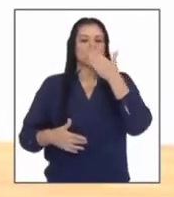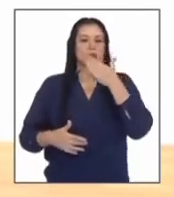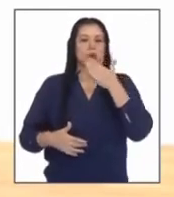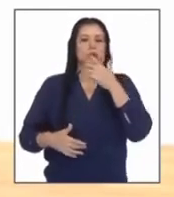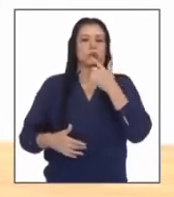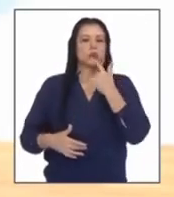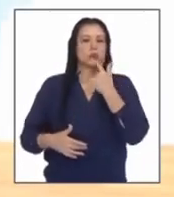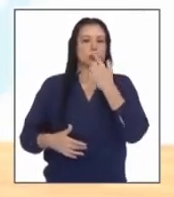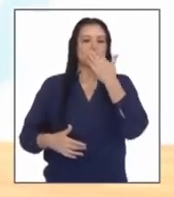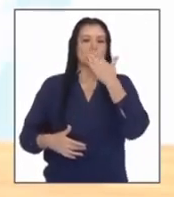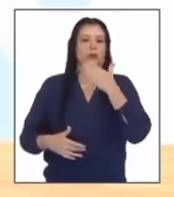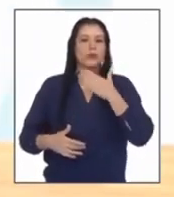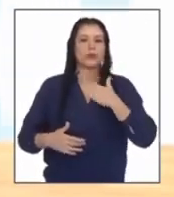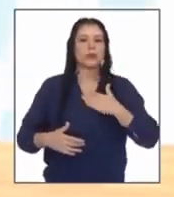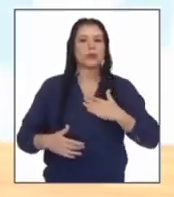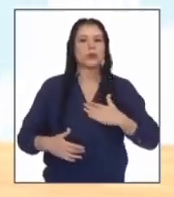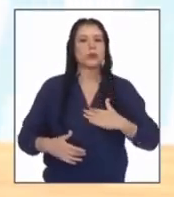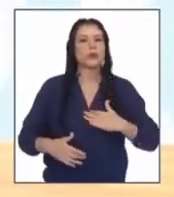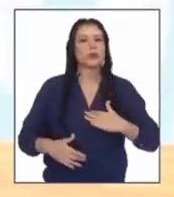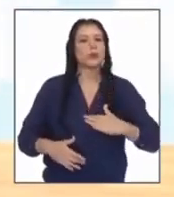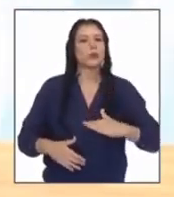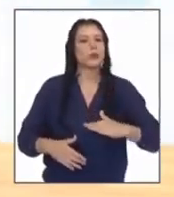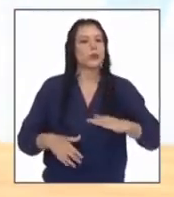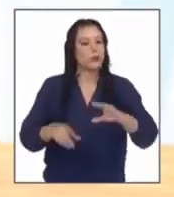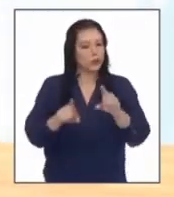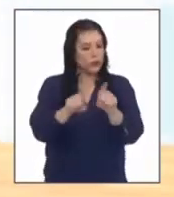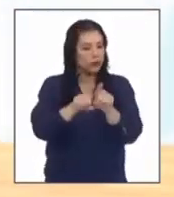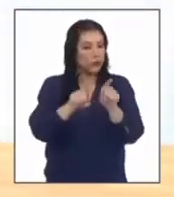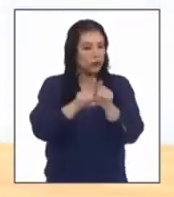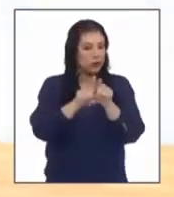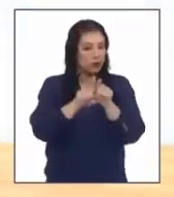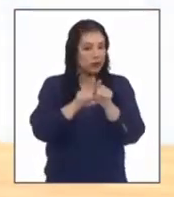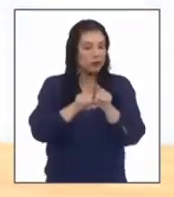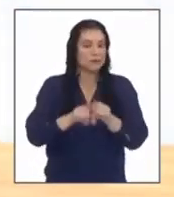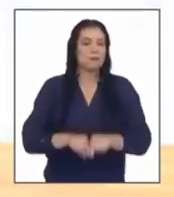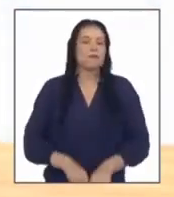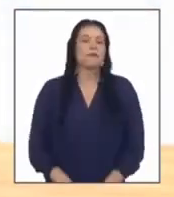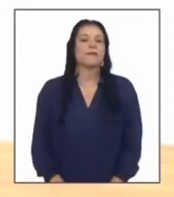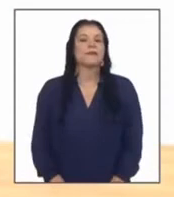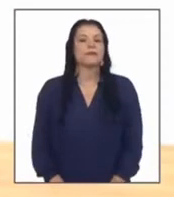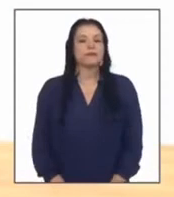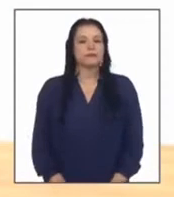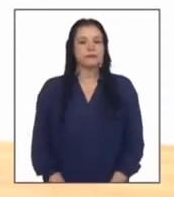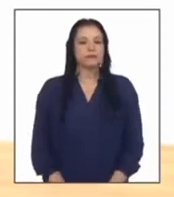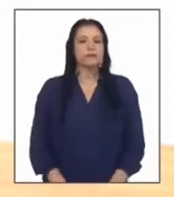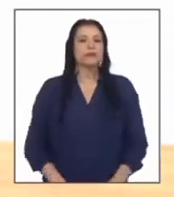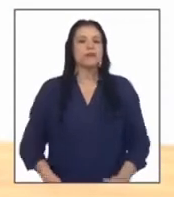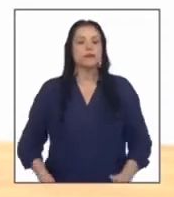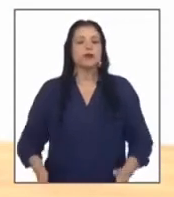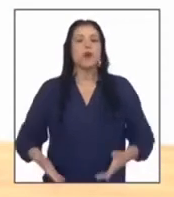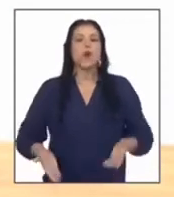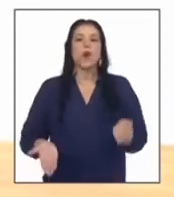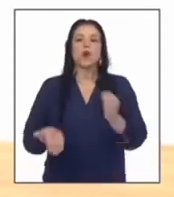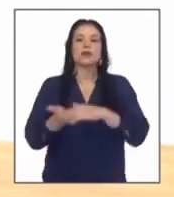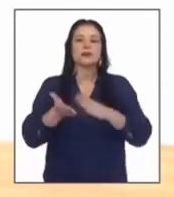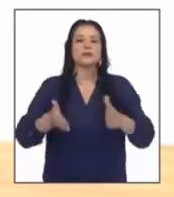por la boca abriendo los brazos fricción de las rodillas recojo